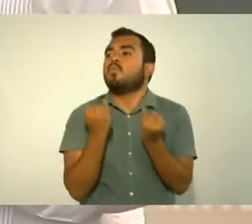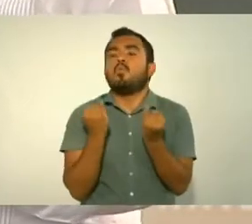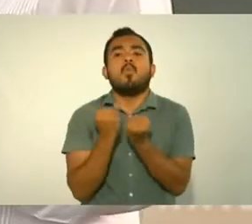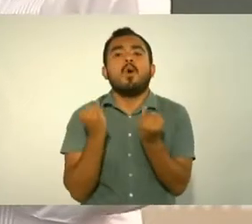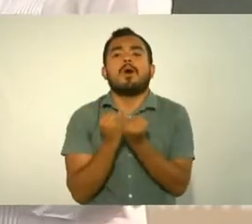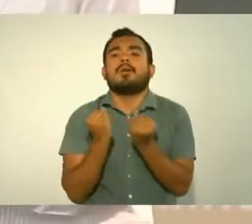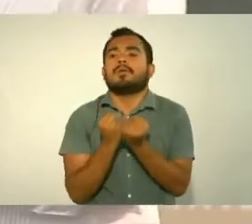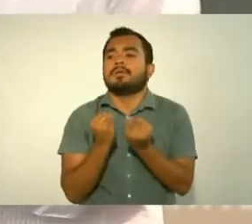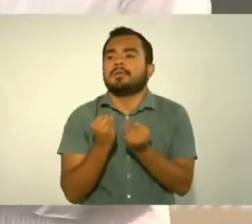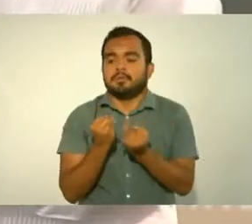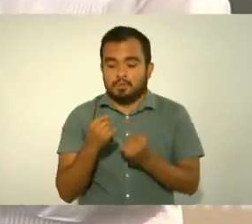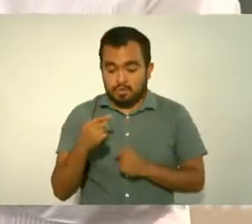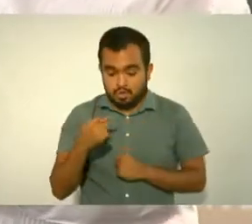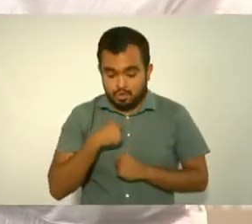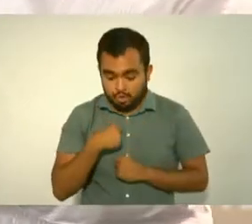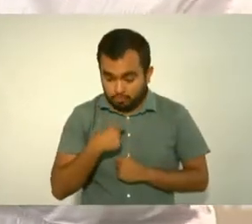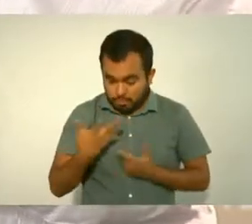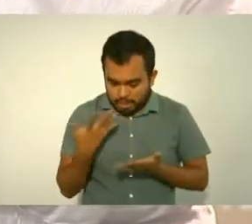vender